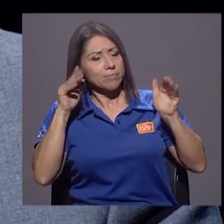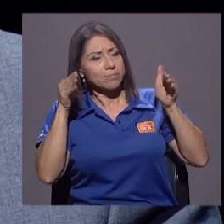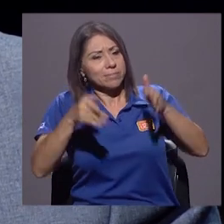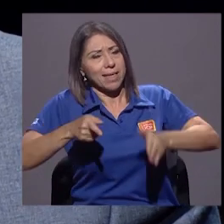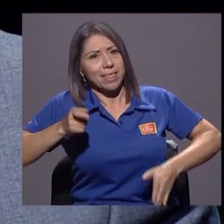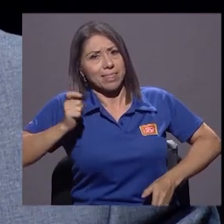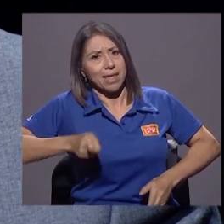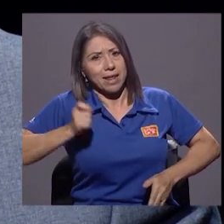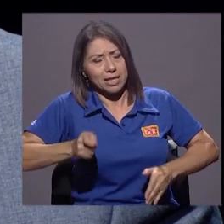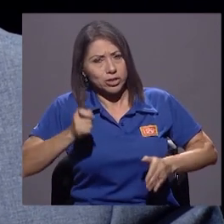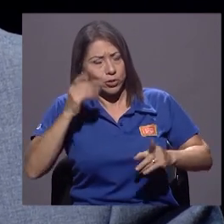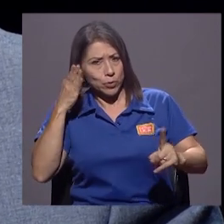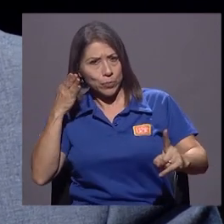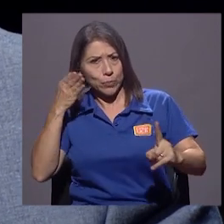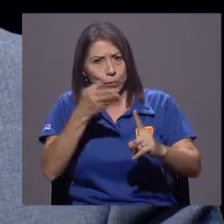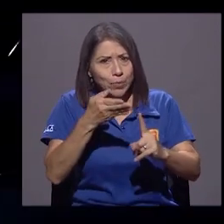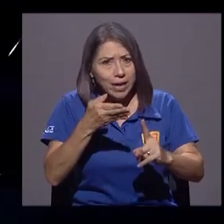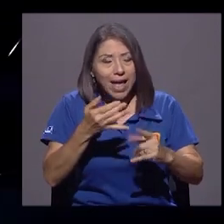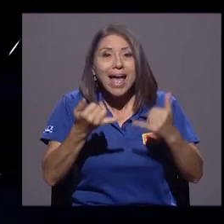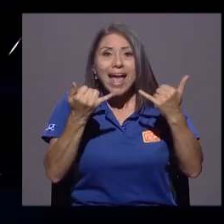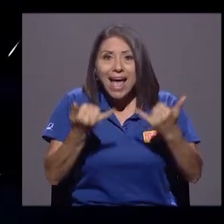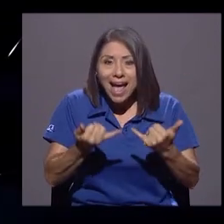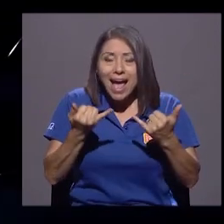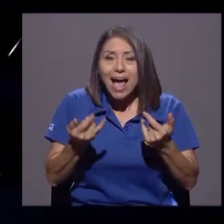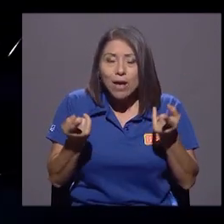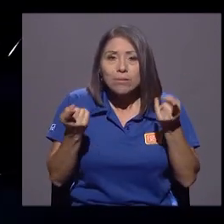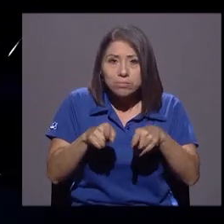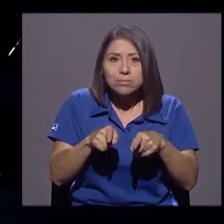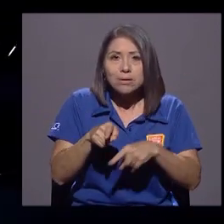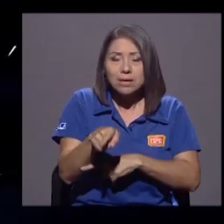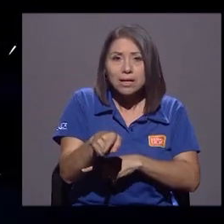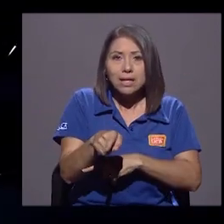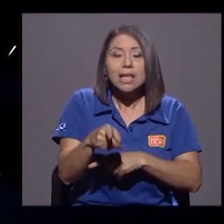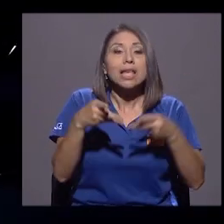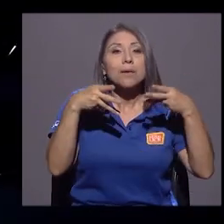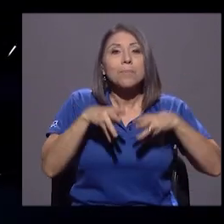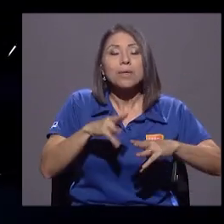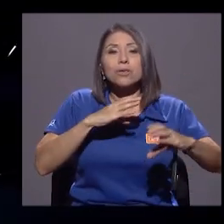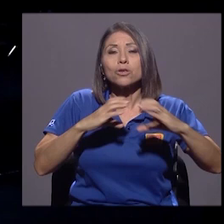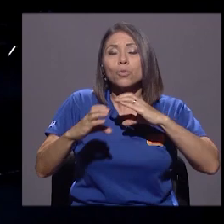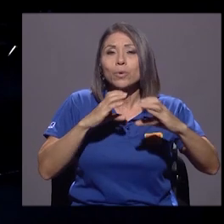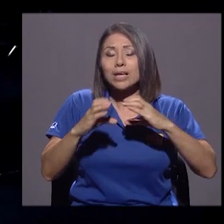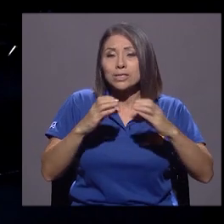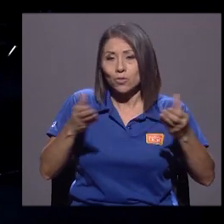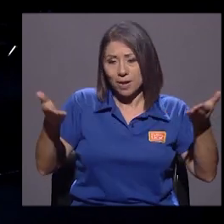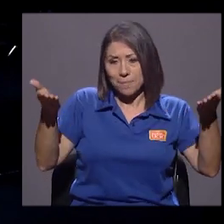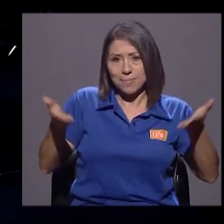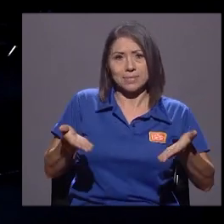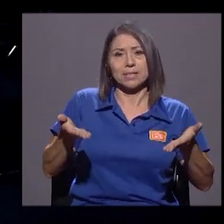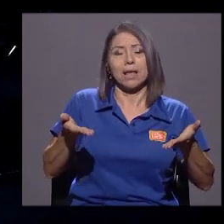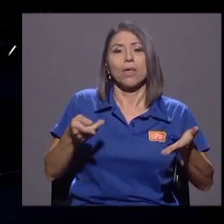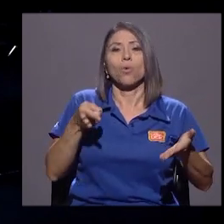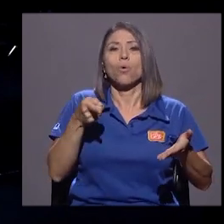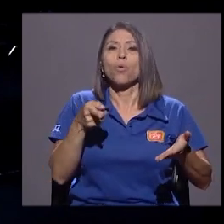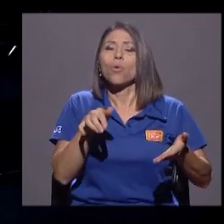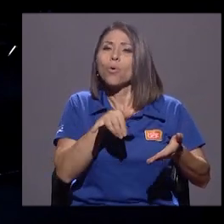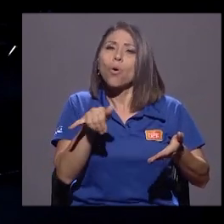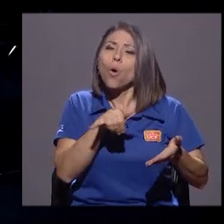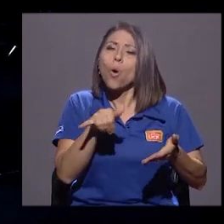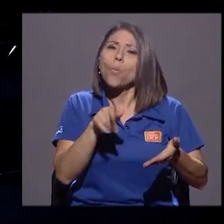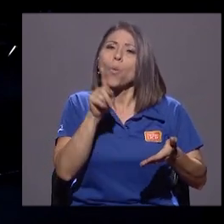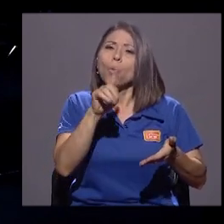materia de injerencia y que inclusive los medios lo han presentado como una puerta o como un